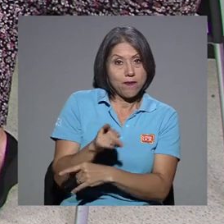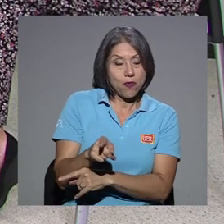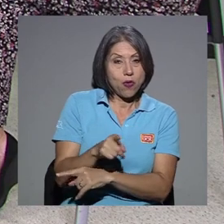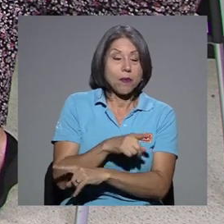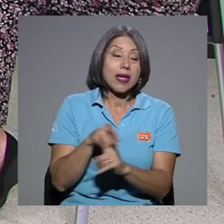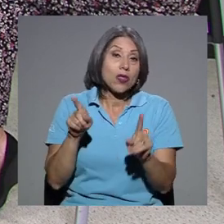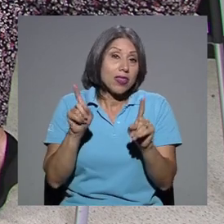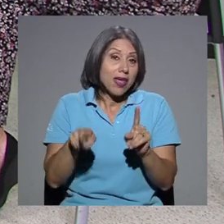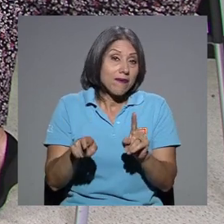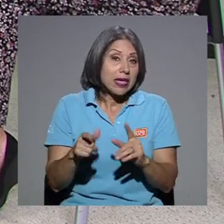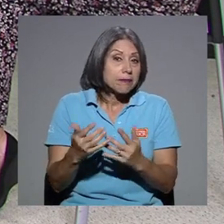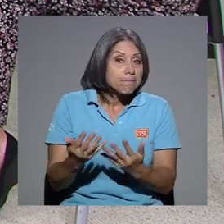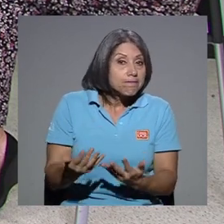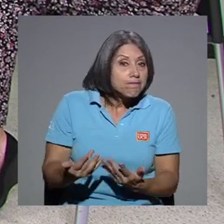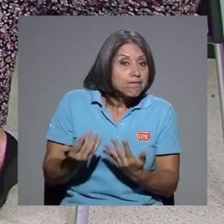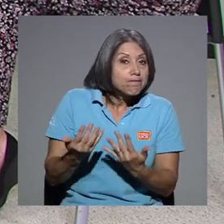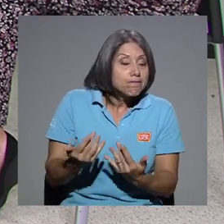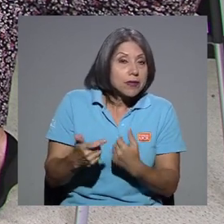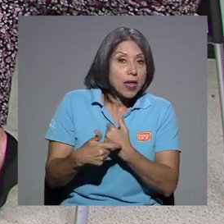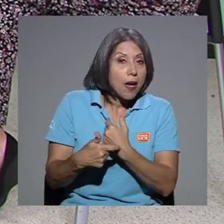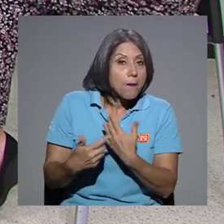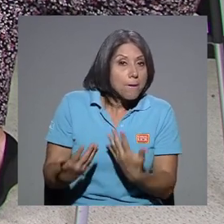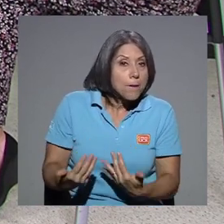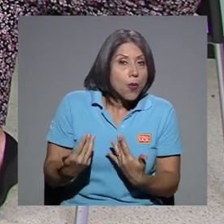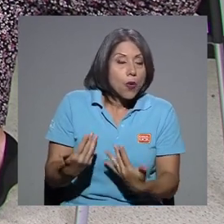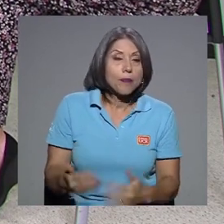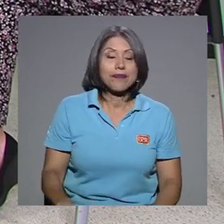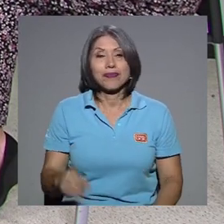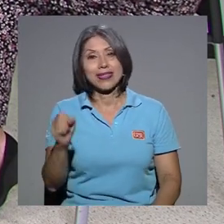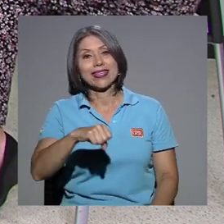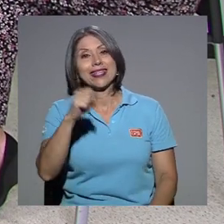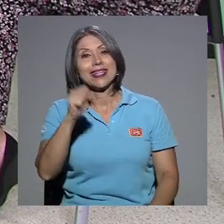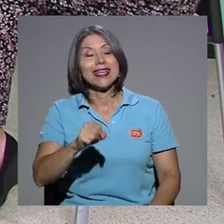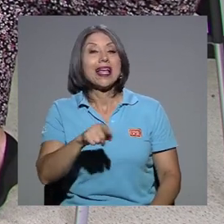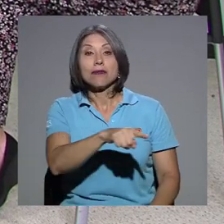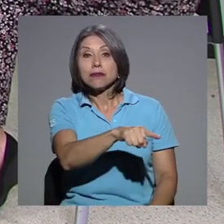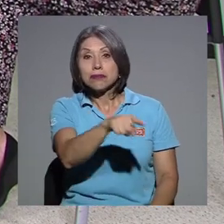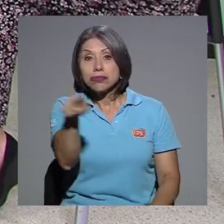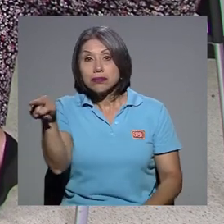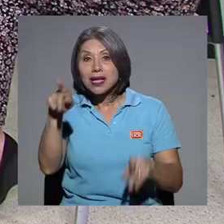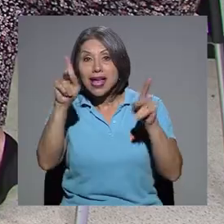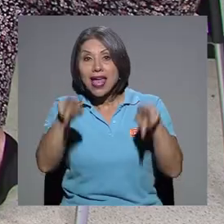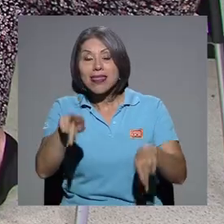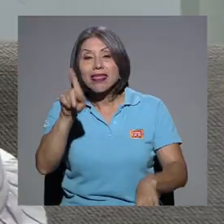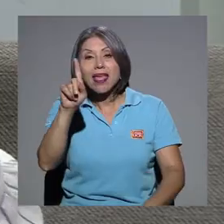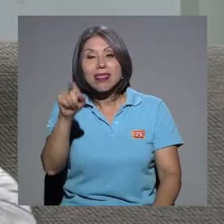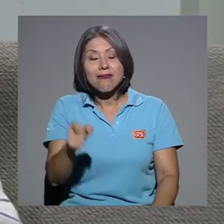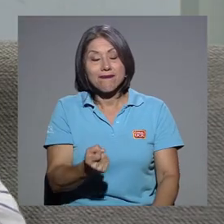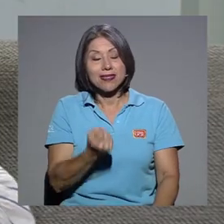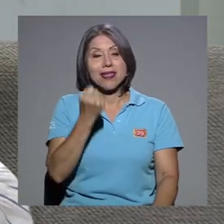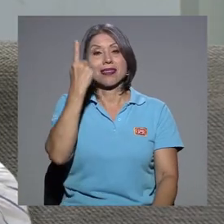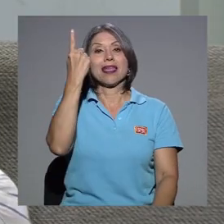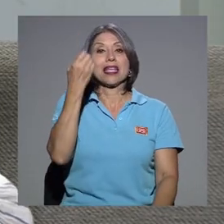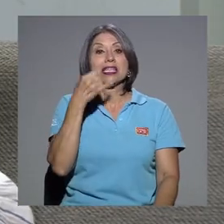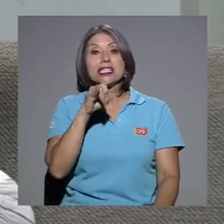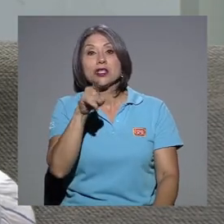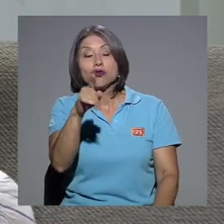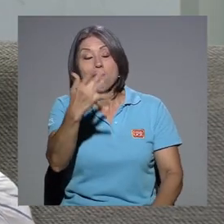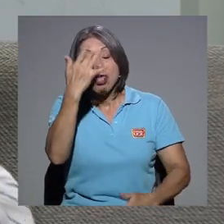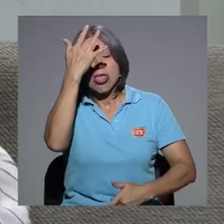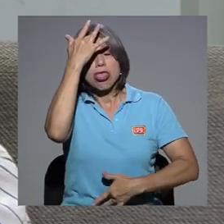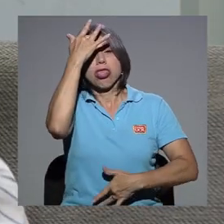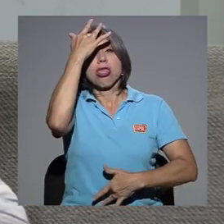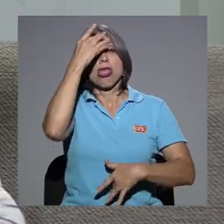que darles un, darle un chance de tiempo. O sea, la gente tiene que entender que el hecho de que se infecten con este